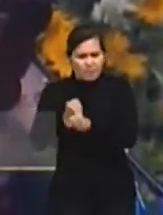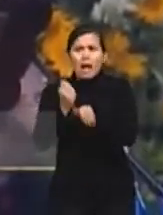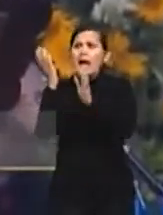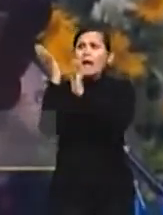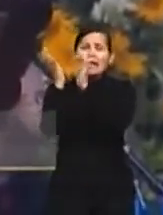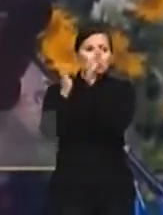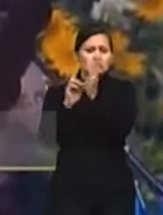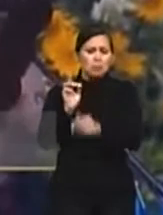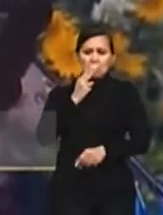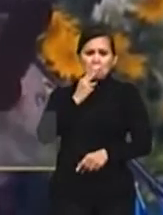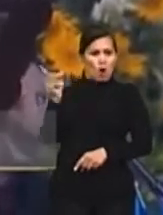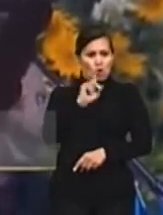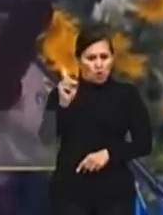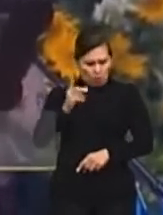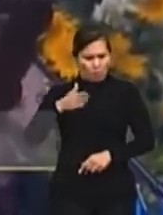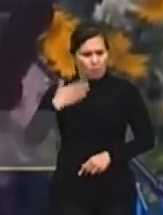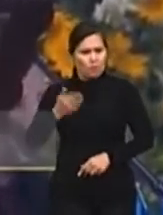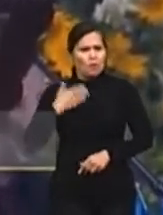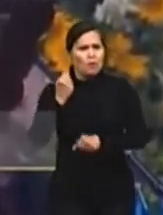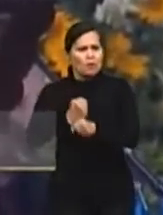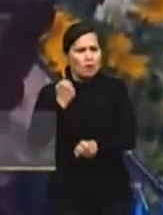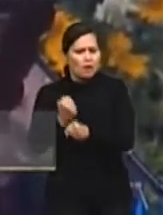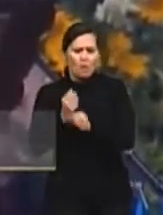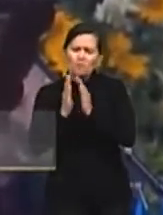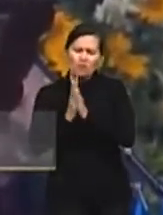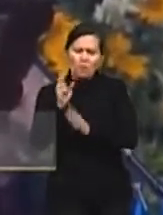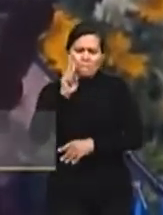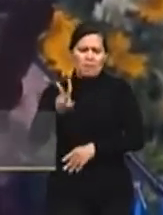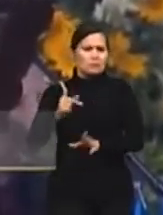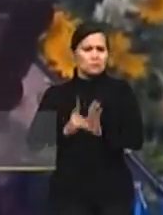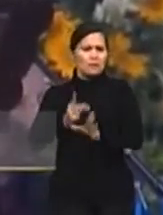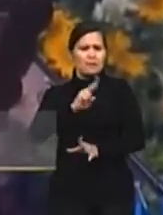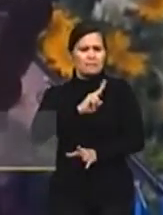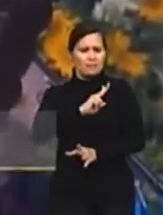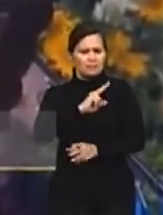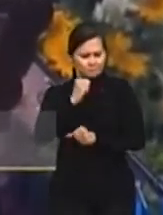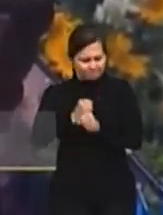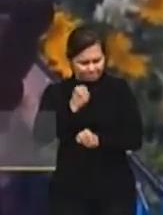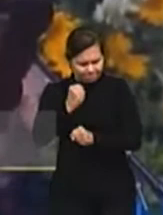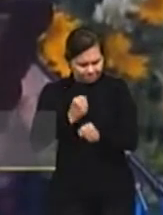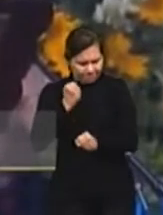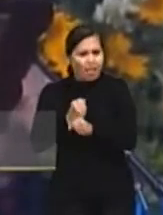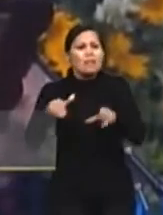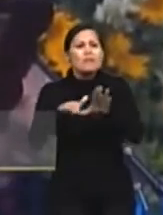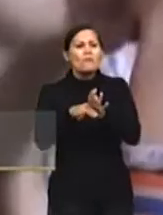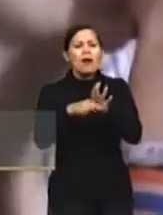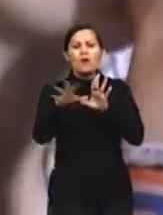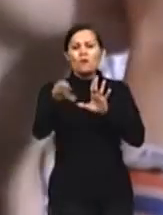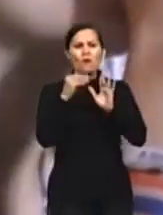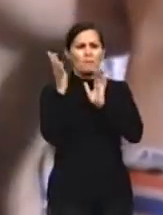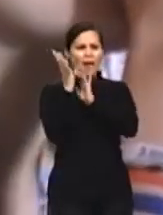se quedó en el balcón. Se metió. No balconeen la vida. Métanse en ella como hizo Jesús.